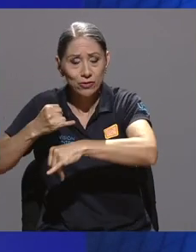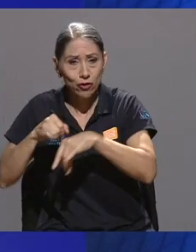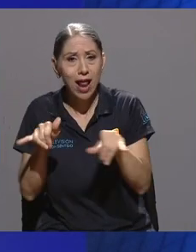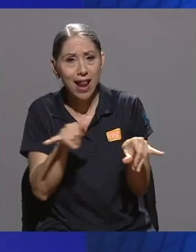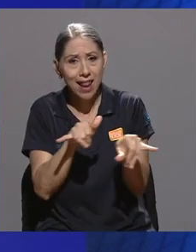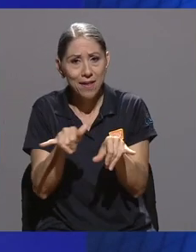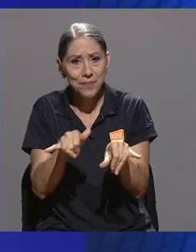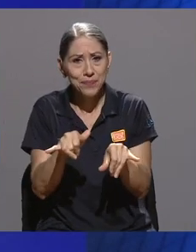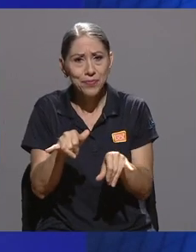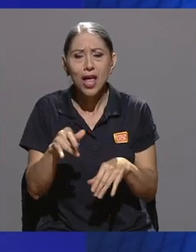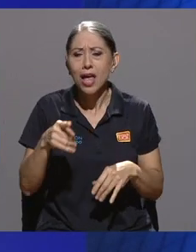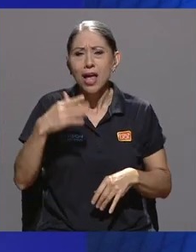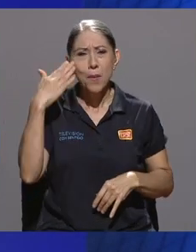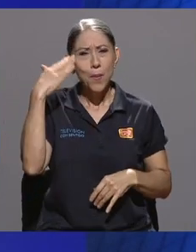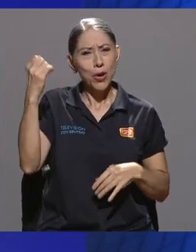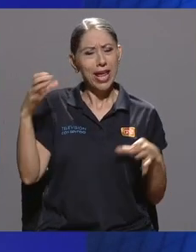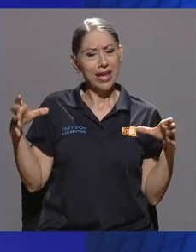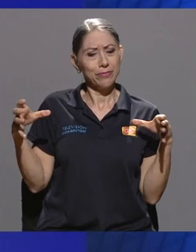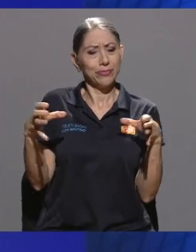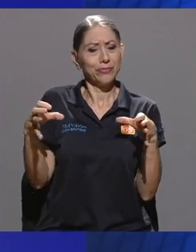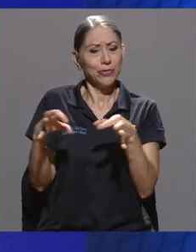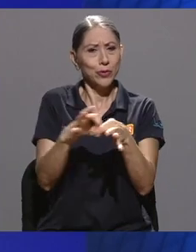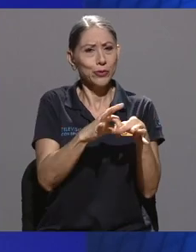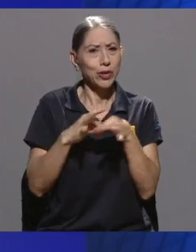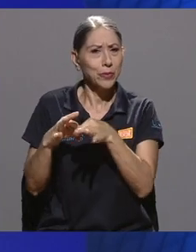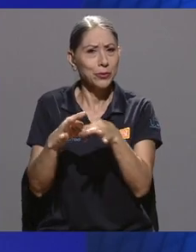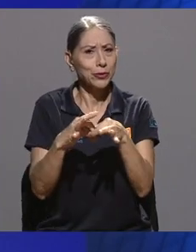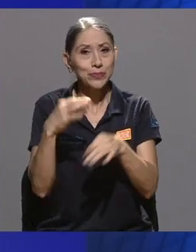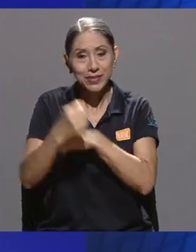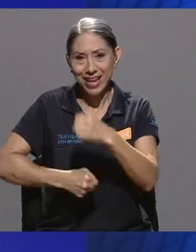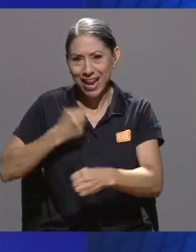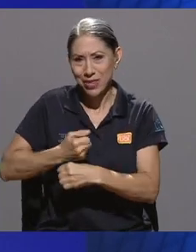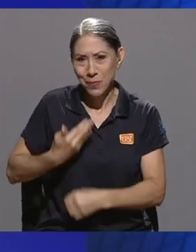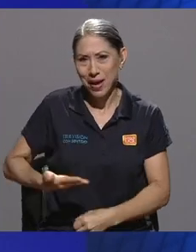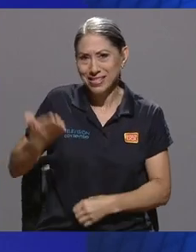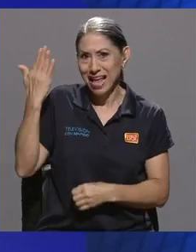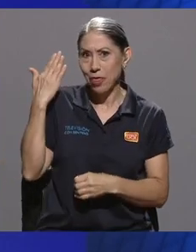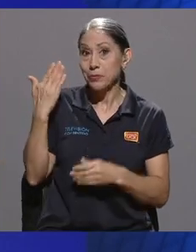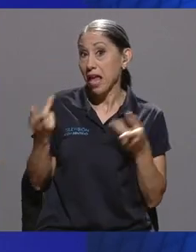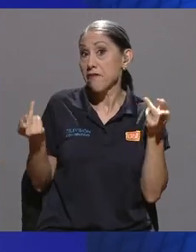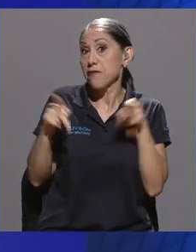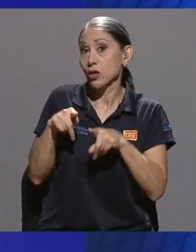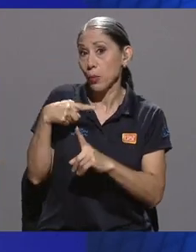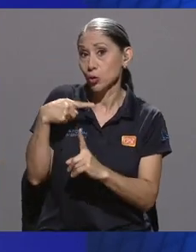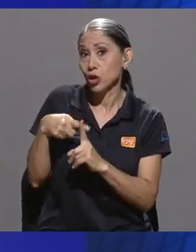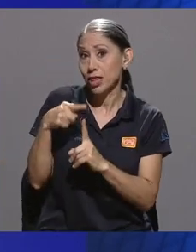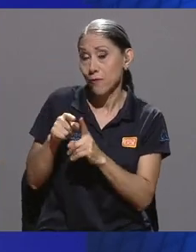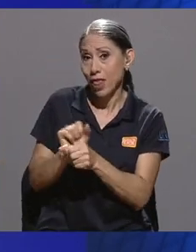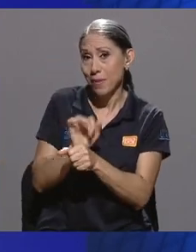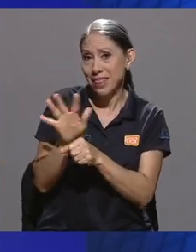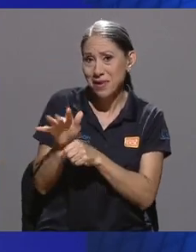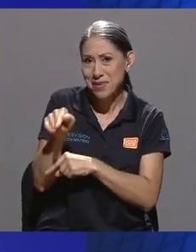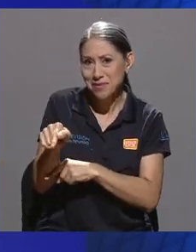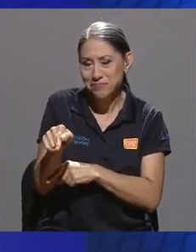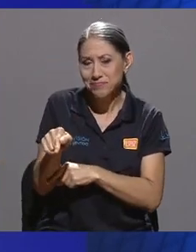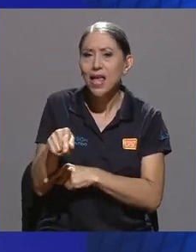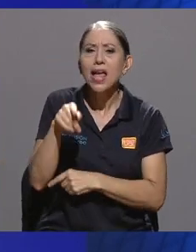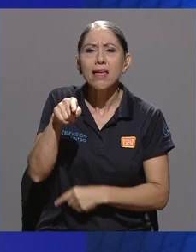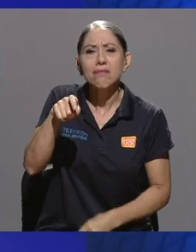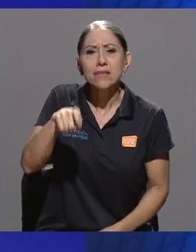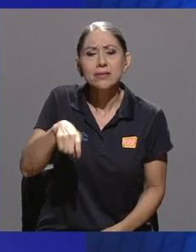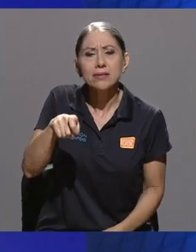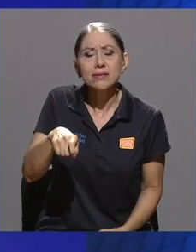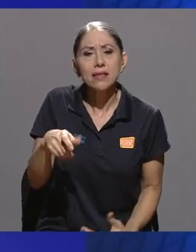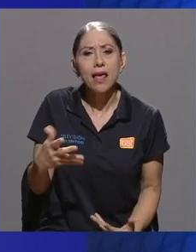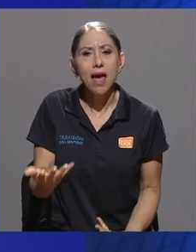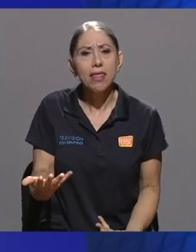creo del por qué nos unimos el año pasado, creo que es algo del efecto positivo de la pandemia, ¿verdad? De esa necesidad